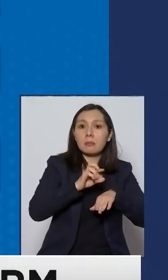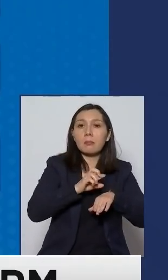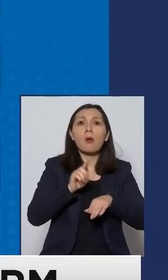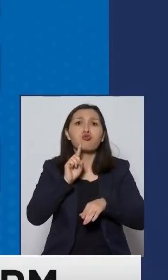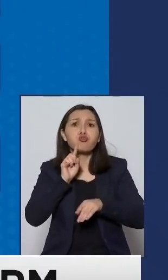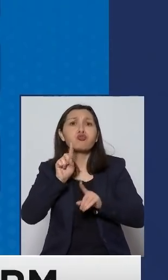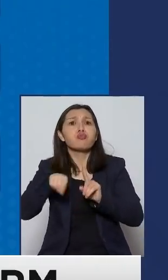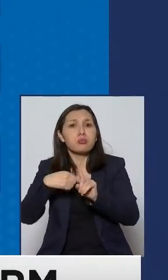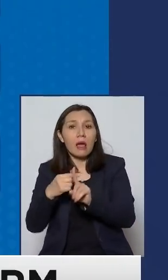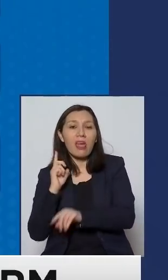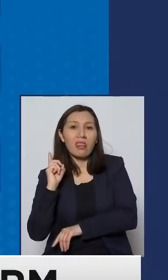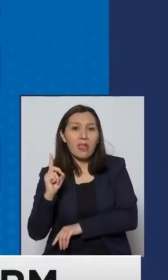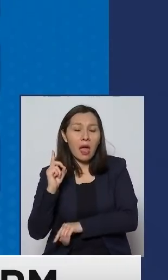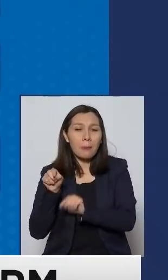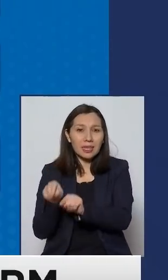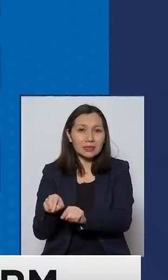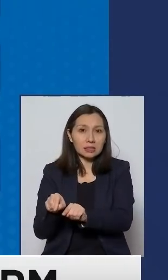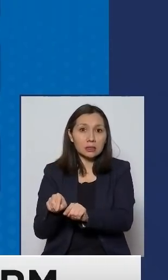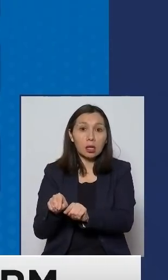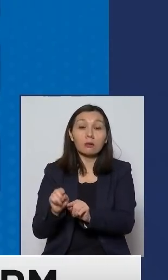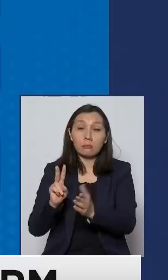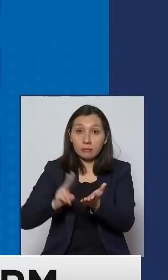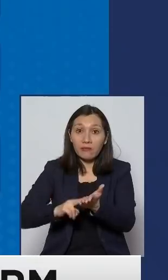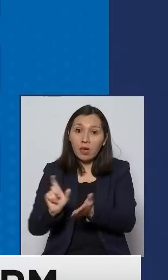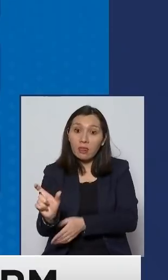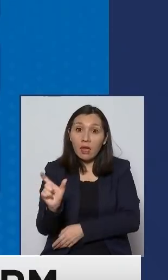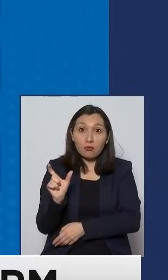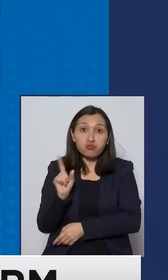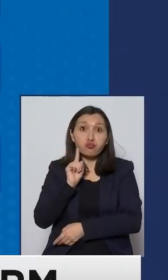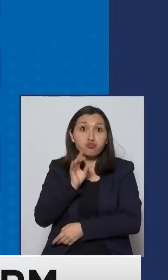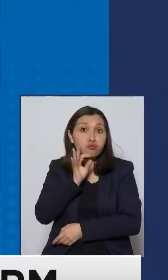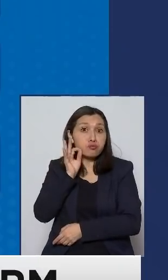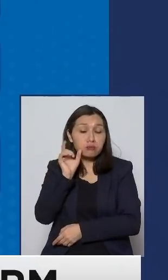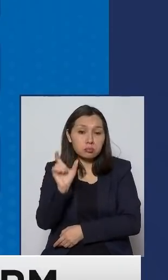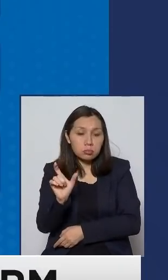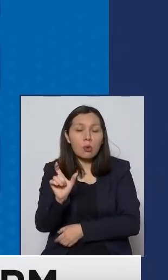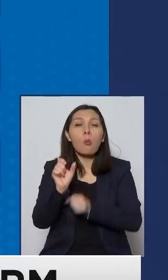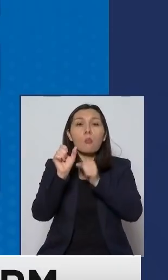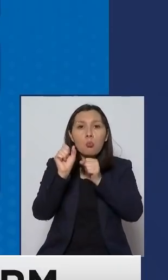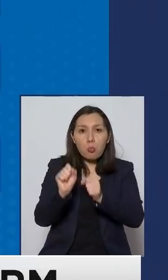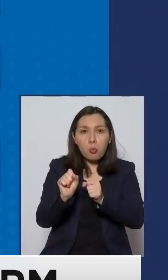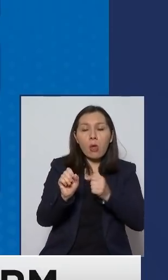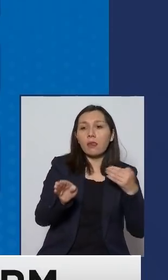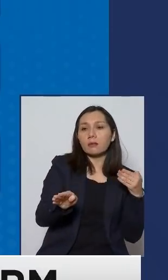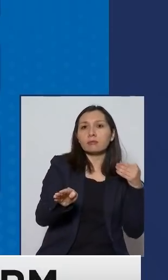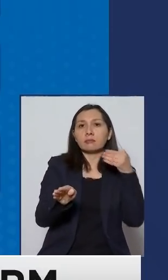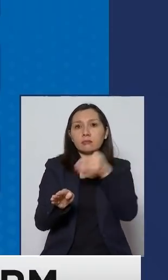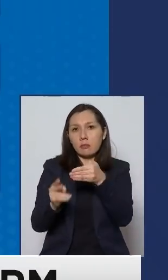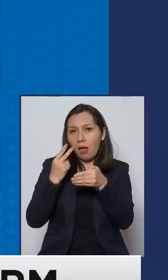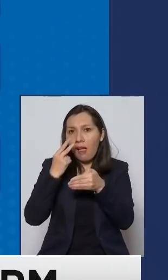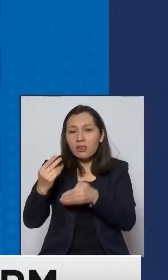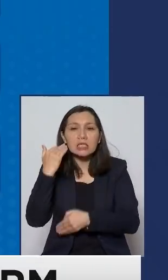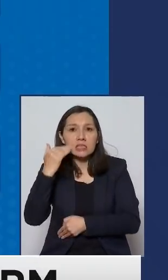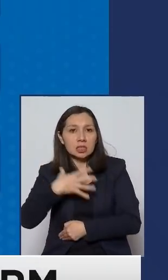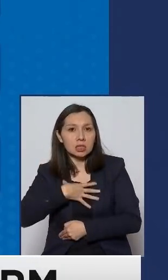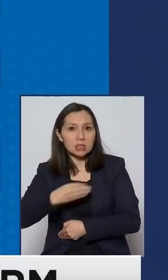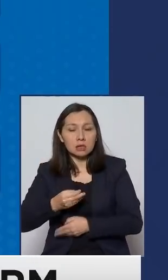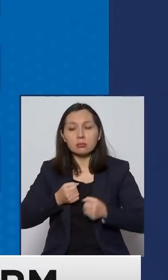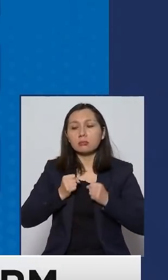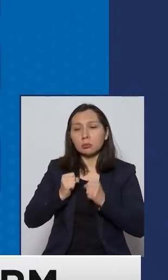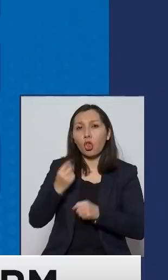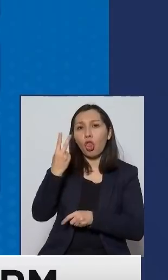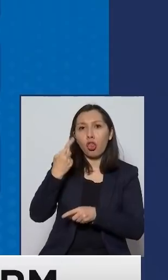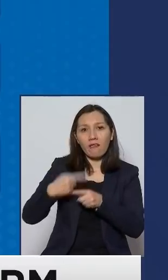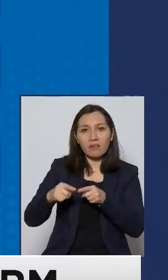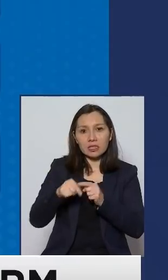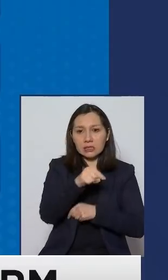discapacidad acreditada para que puedan recibir visitas estos niños dos